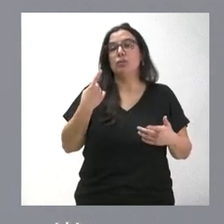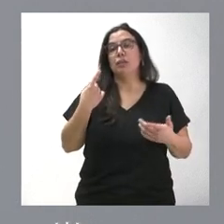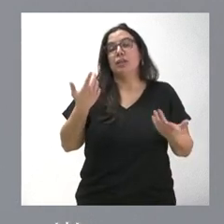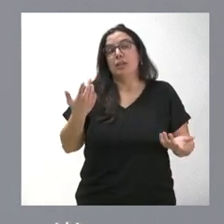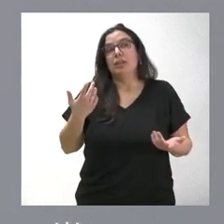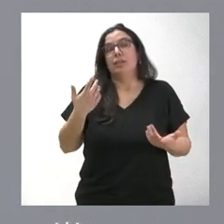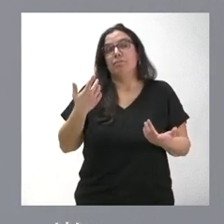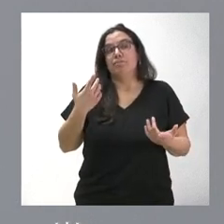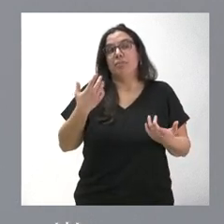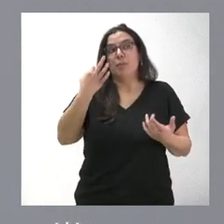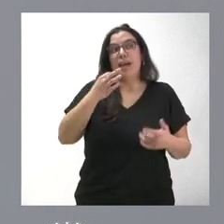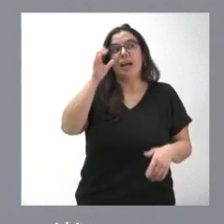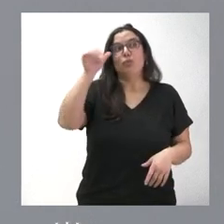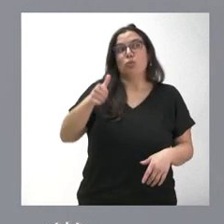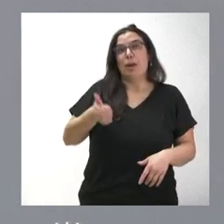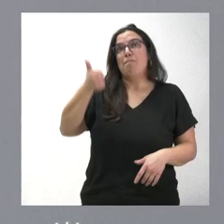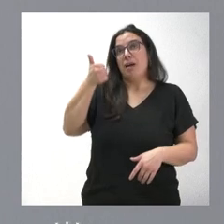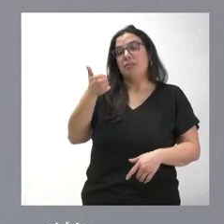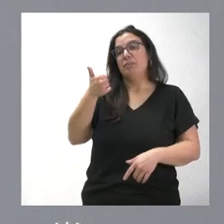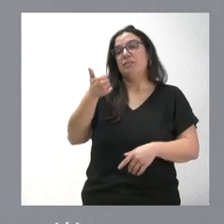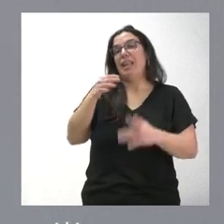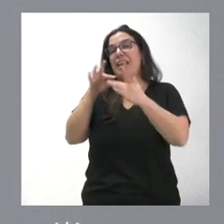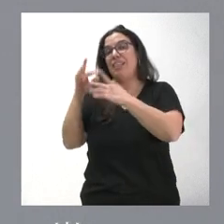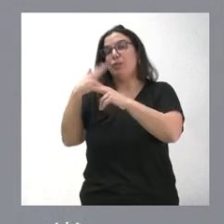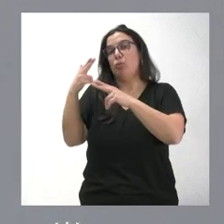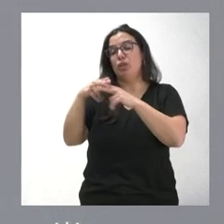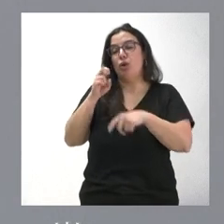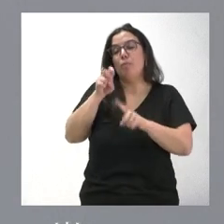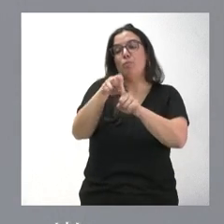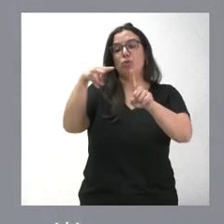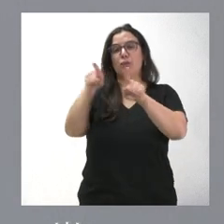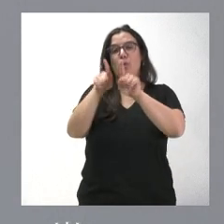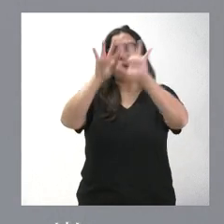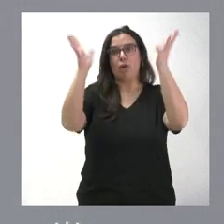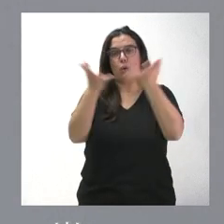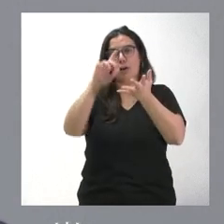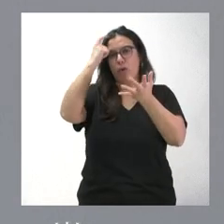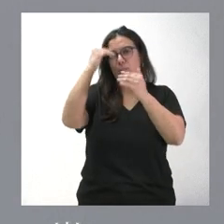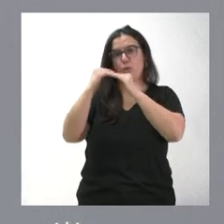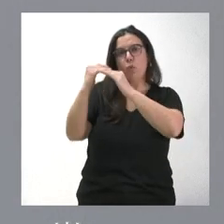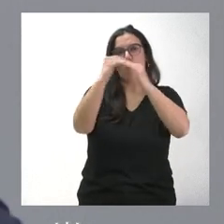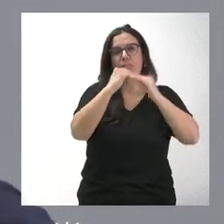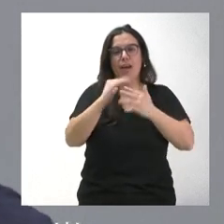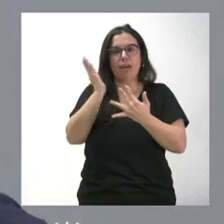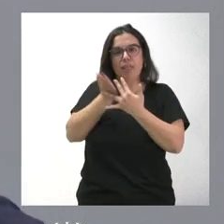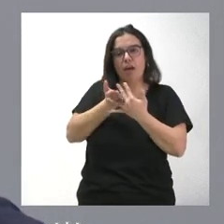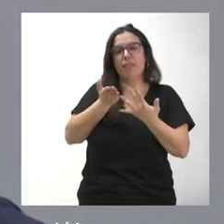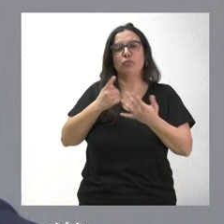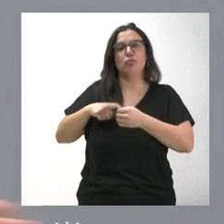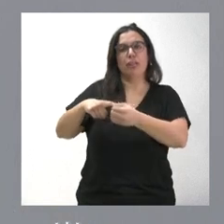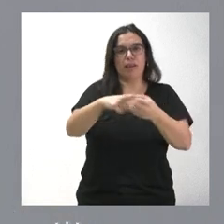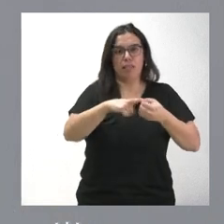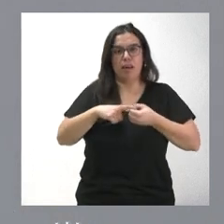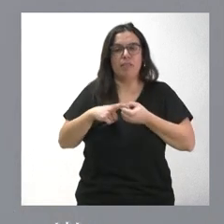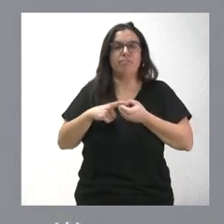bien en escuchar más a algunos dirigentes políticos que tienen una visión más global de lo que es la idea de la igualdad, de la equidad, de la solidaridad